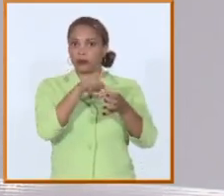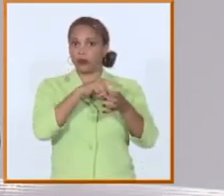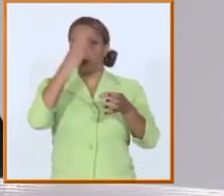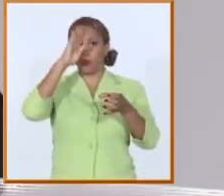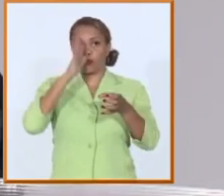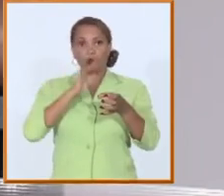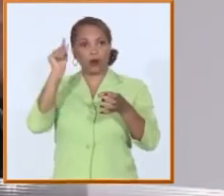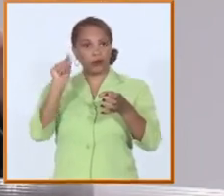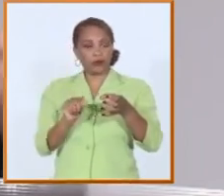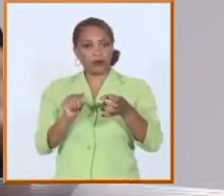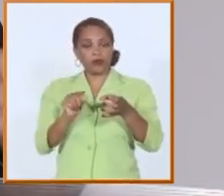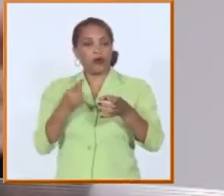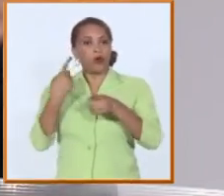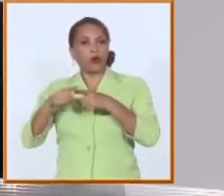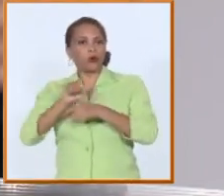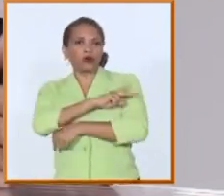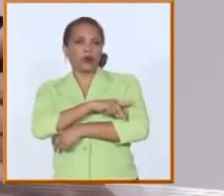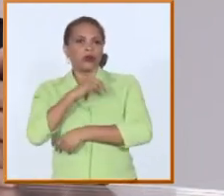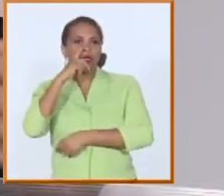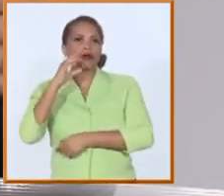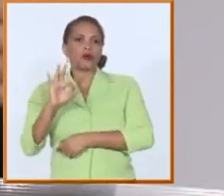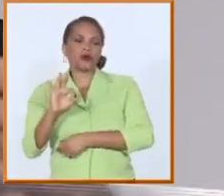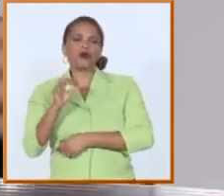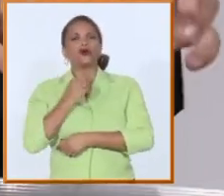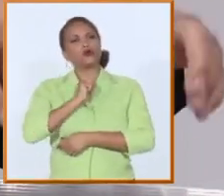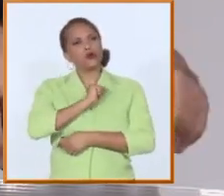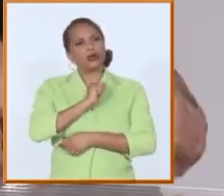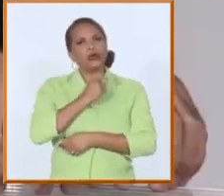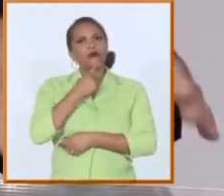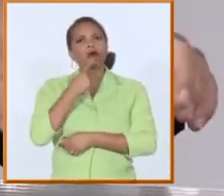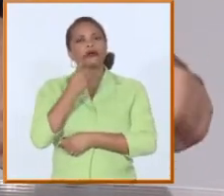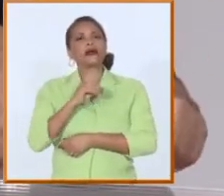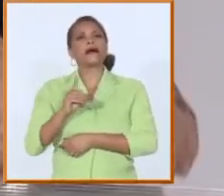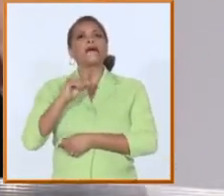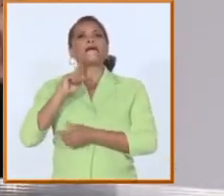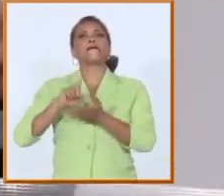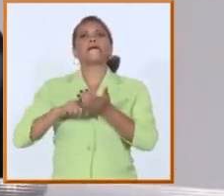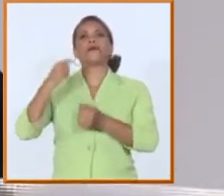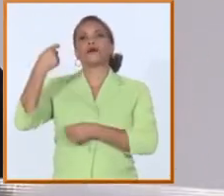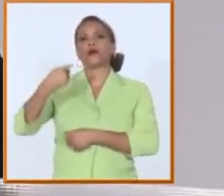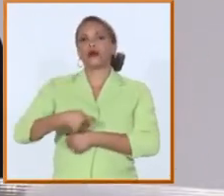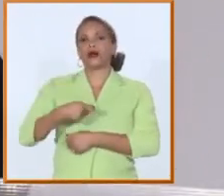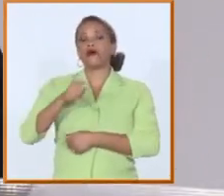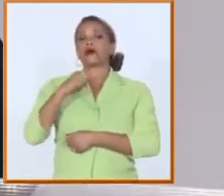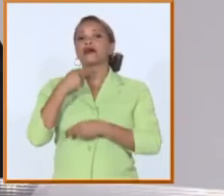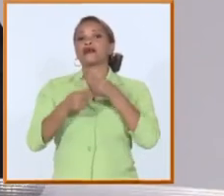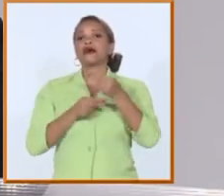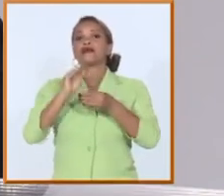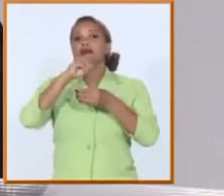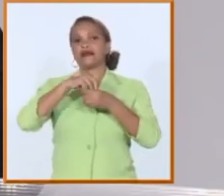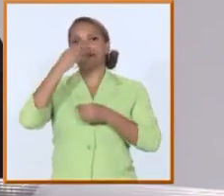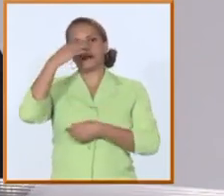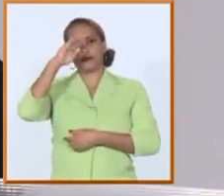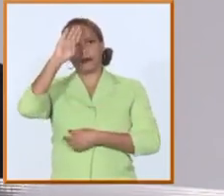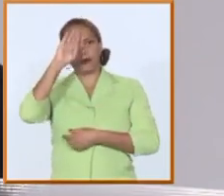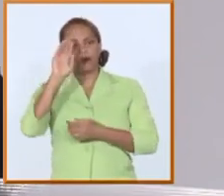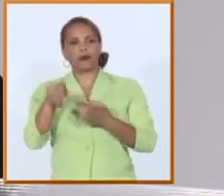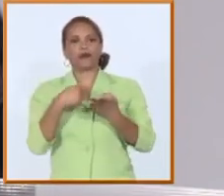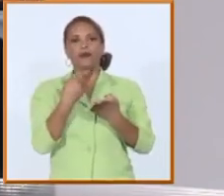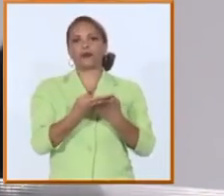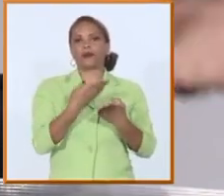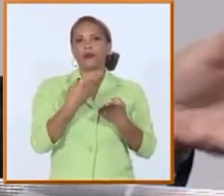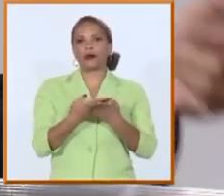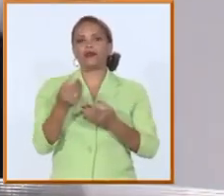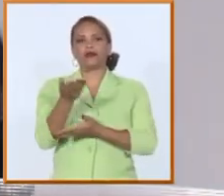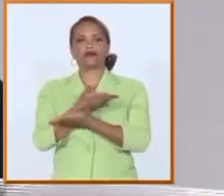ese conjunto prefiero dejarlo a la educación de posgrado de doctorado que se realice en Cuba y las propuestas con las cuales hemos estado